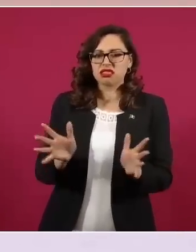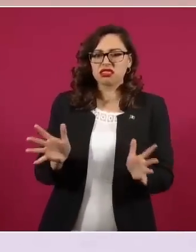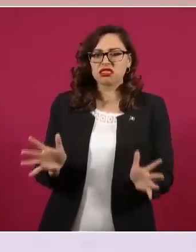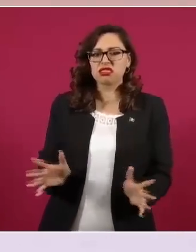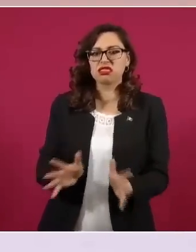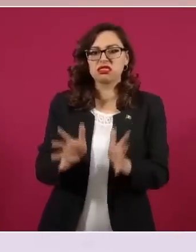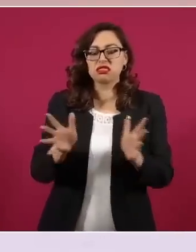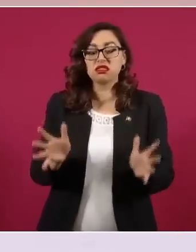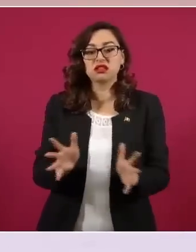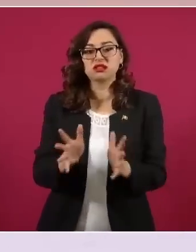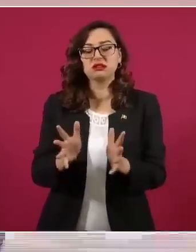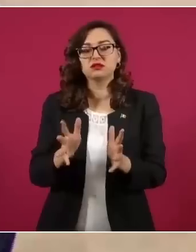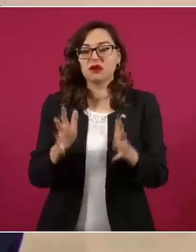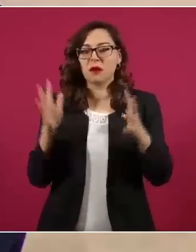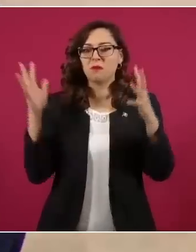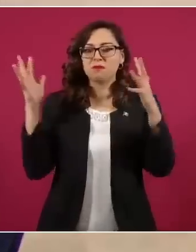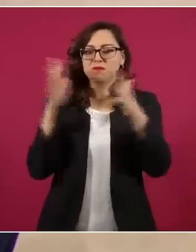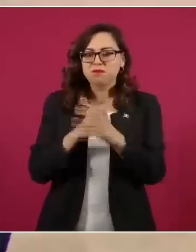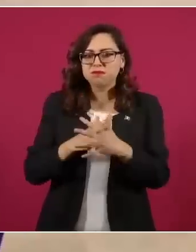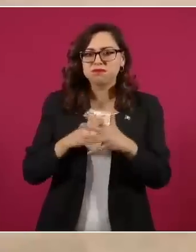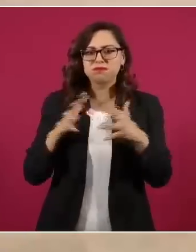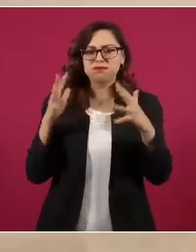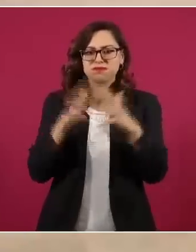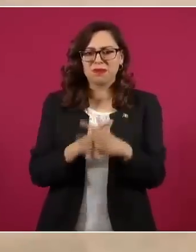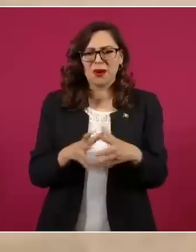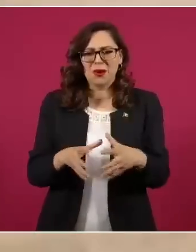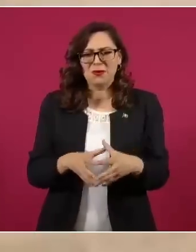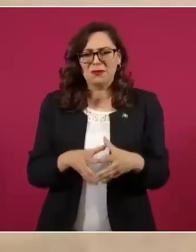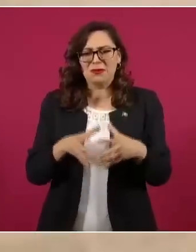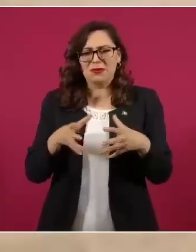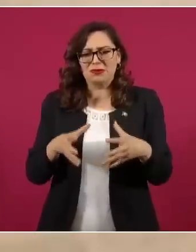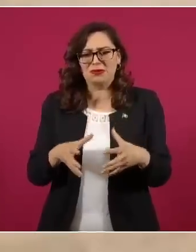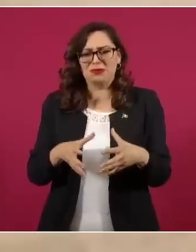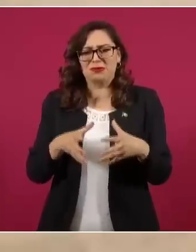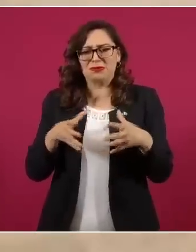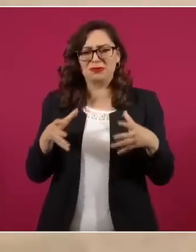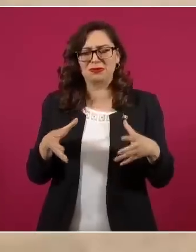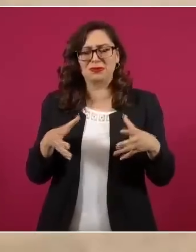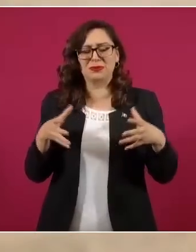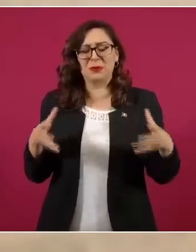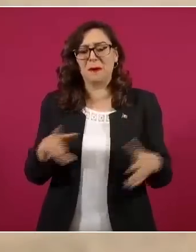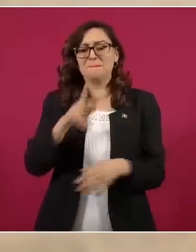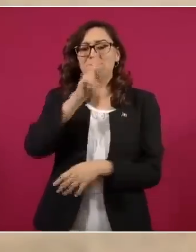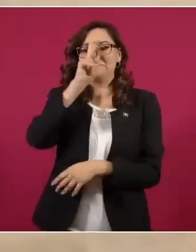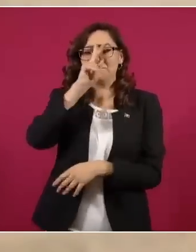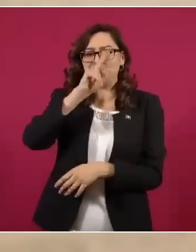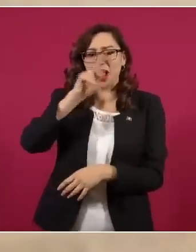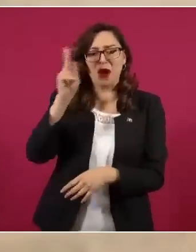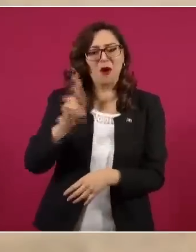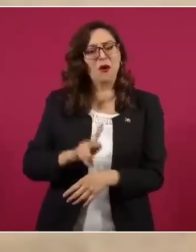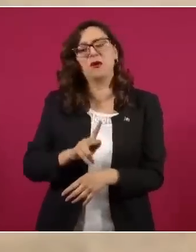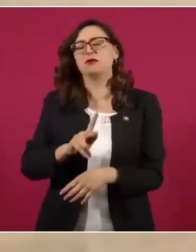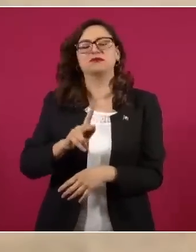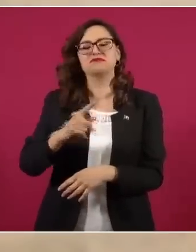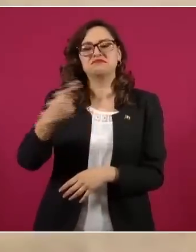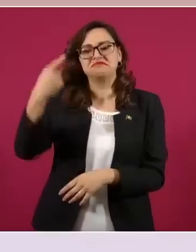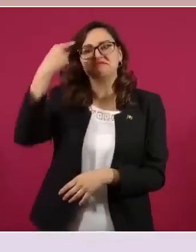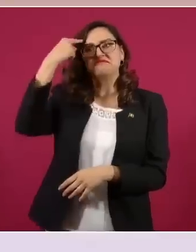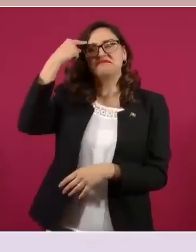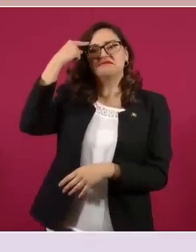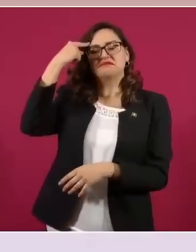la confrontación en curso una dosis adicional de irracionalidad.